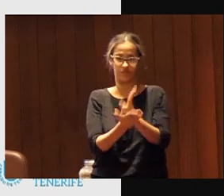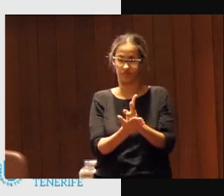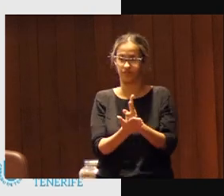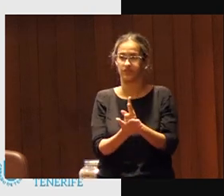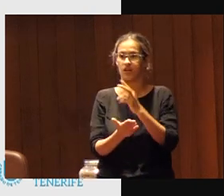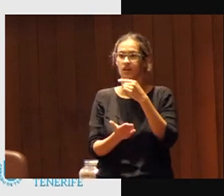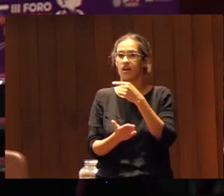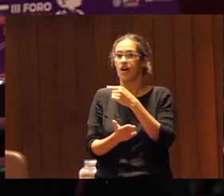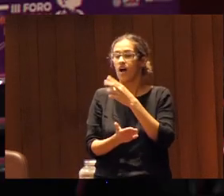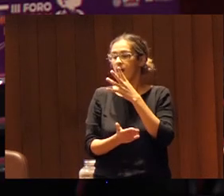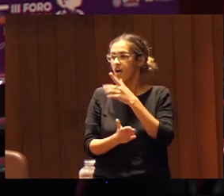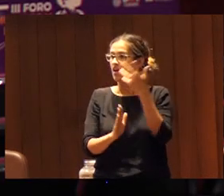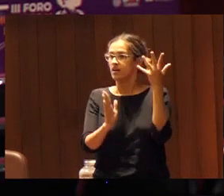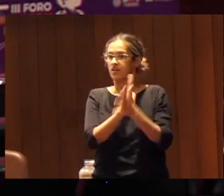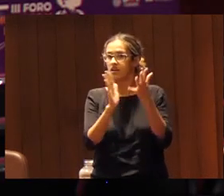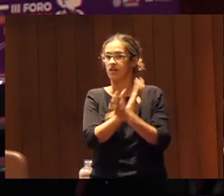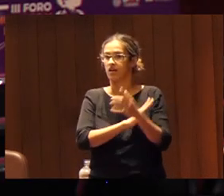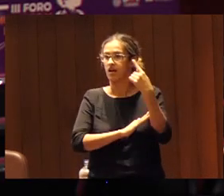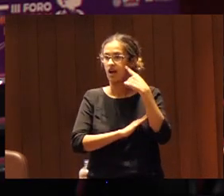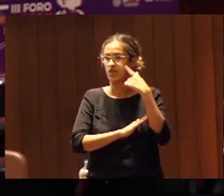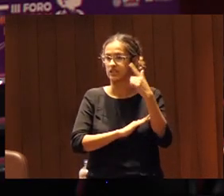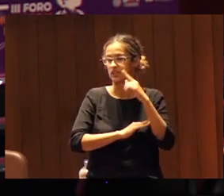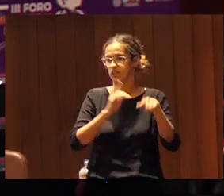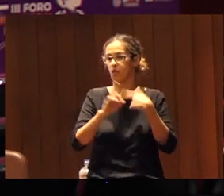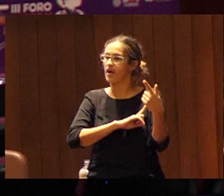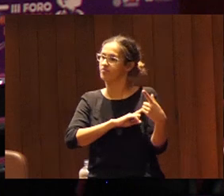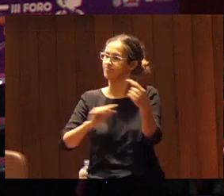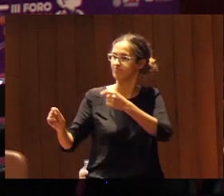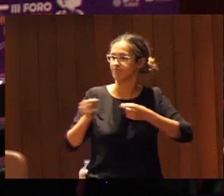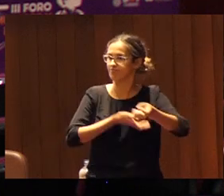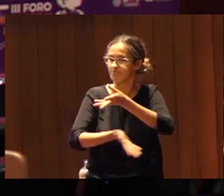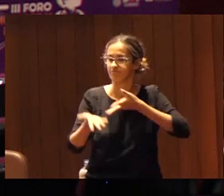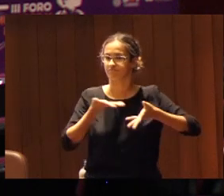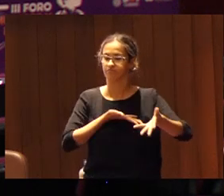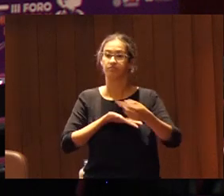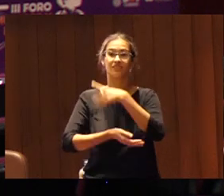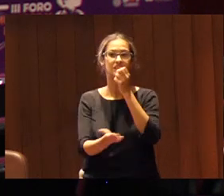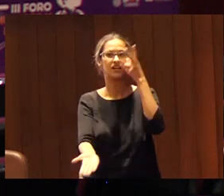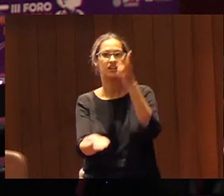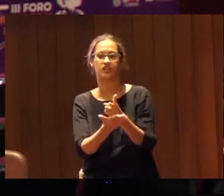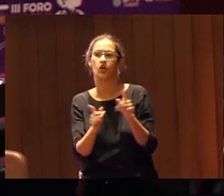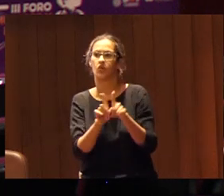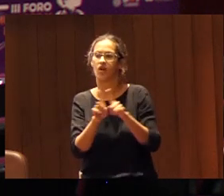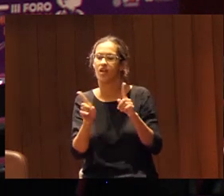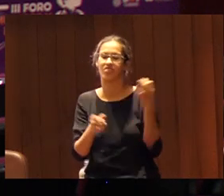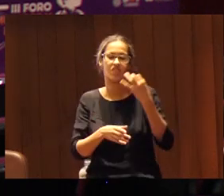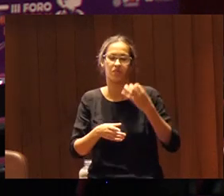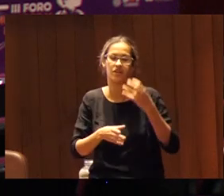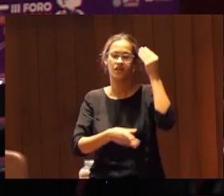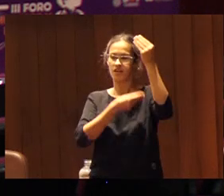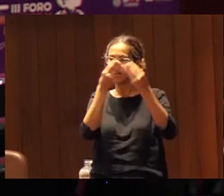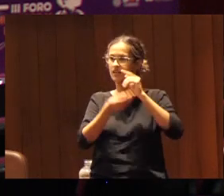los menciono y a ver si podemos comentar un poquito ¿vale? bien retos creo que es un reto reflexionar y tomar decisiones